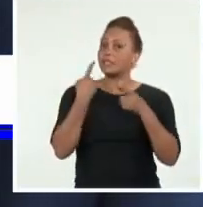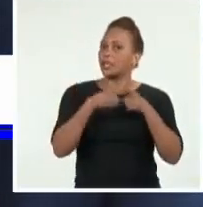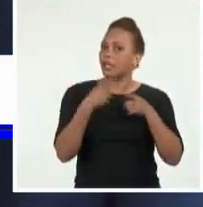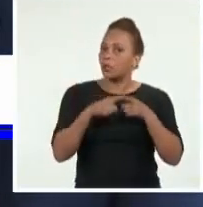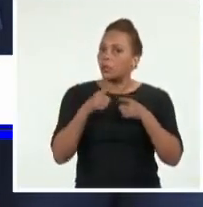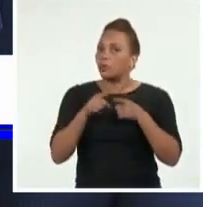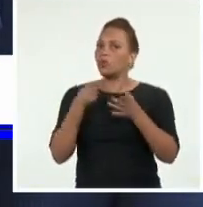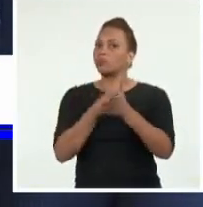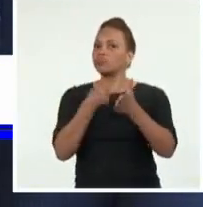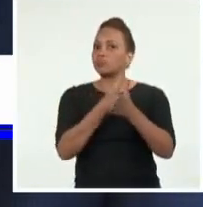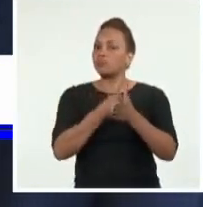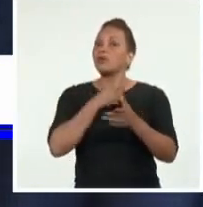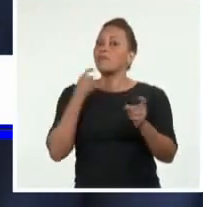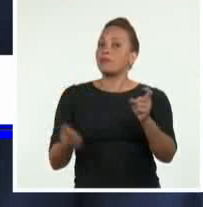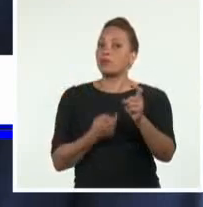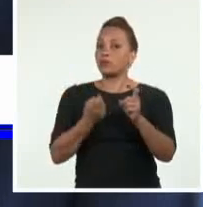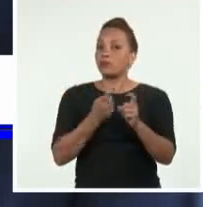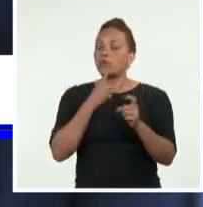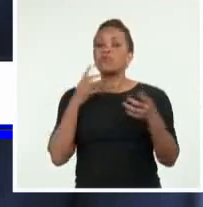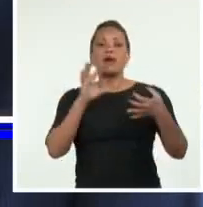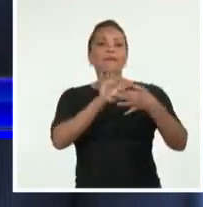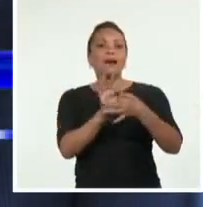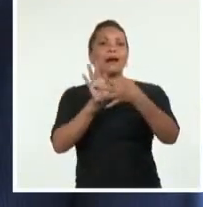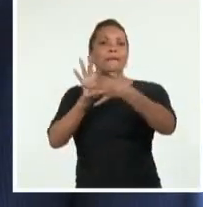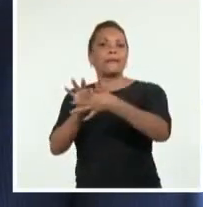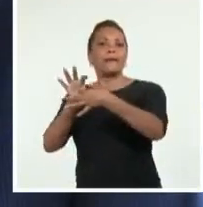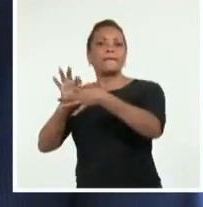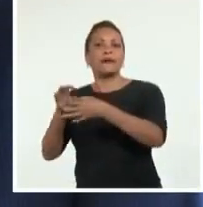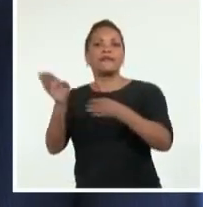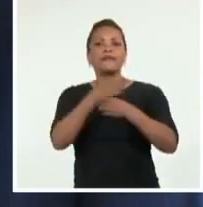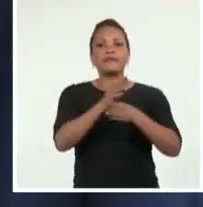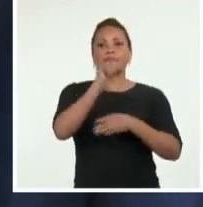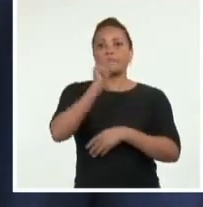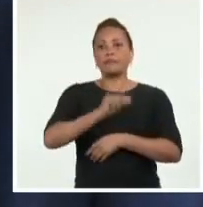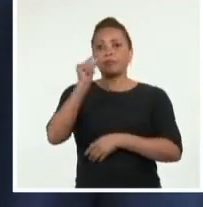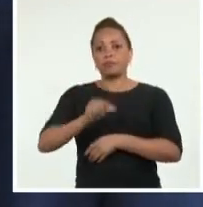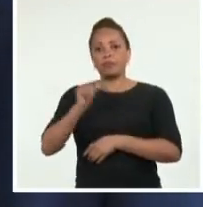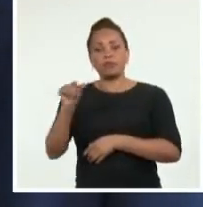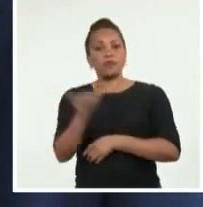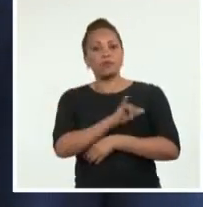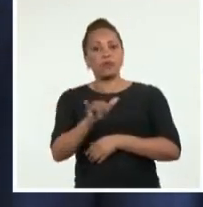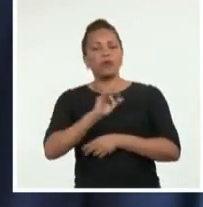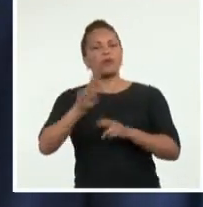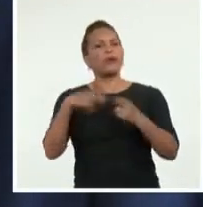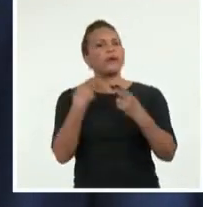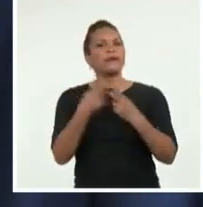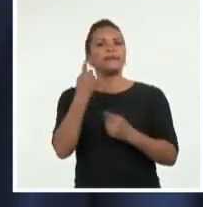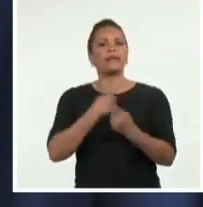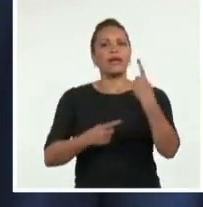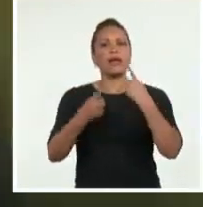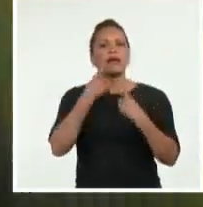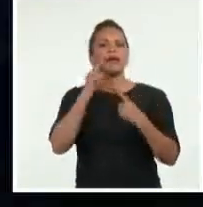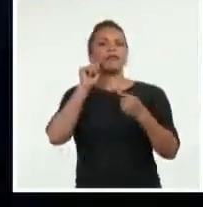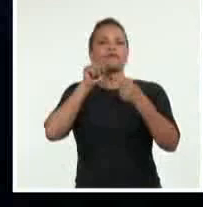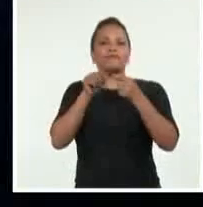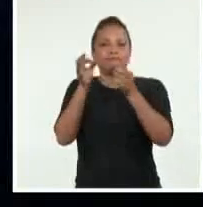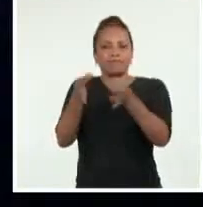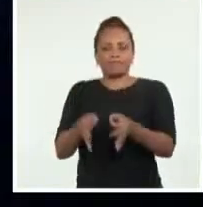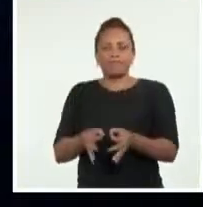para enfrentarlo, se requiere de una estrecha coordinación entre todos los que intervienen y este evento es un paso en función de eso.